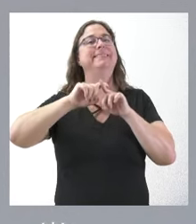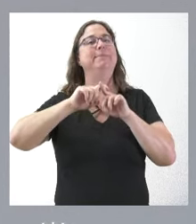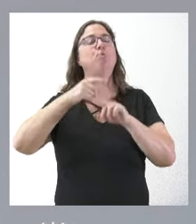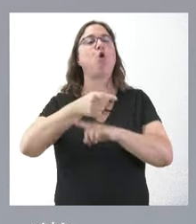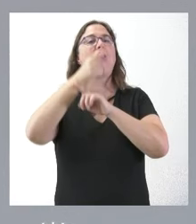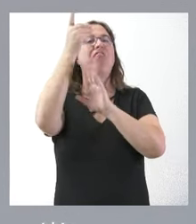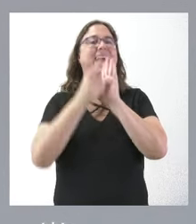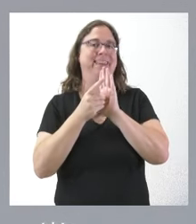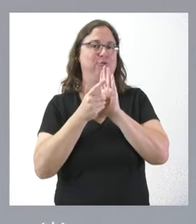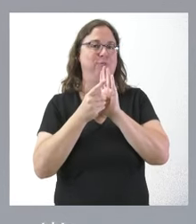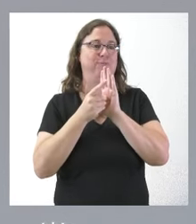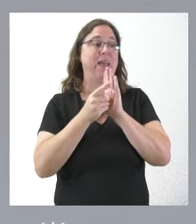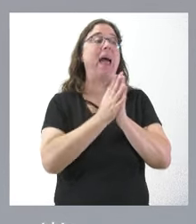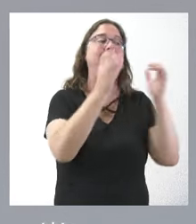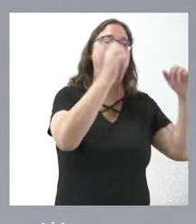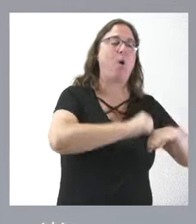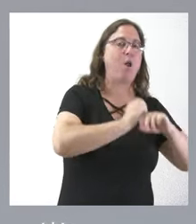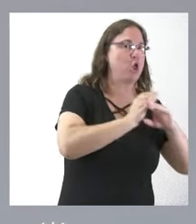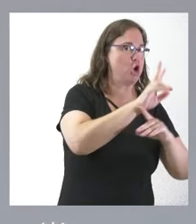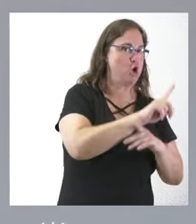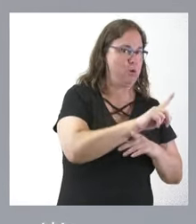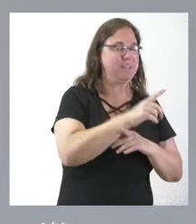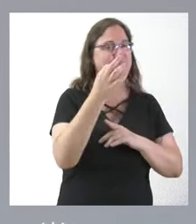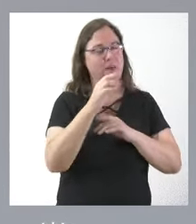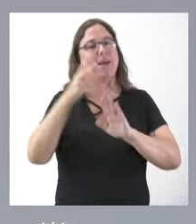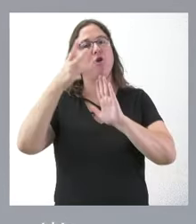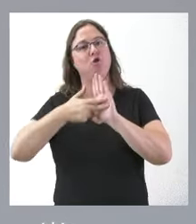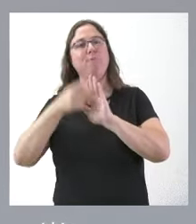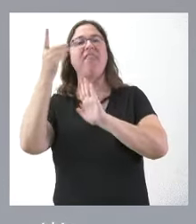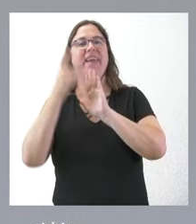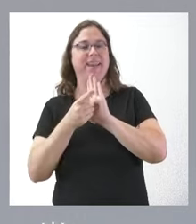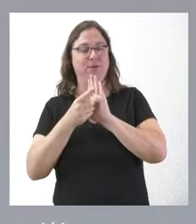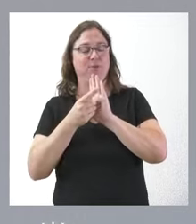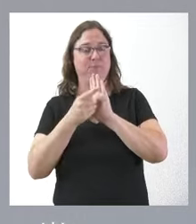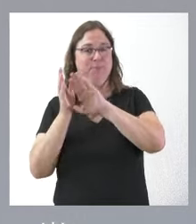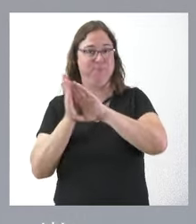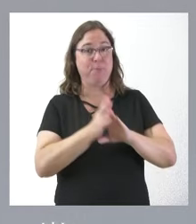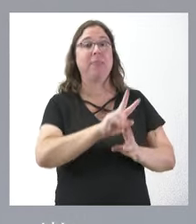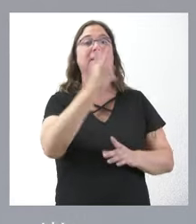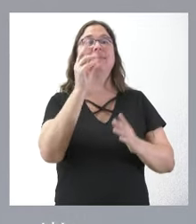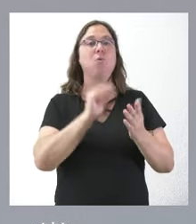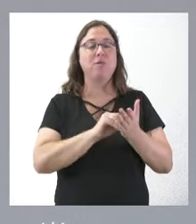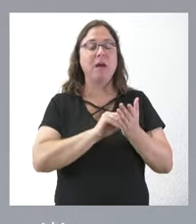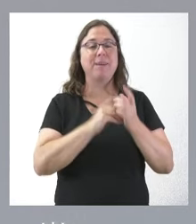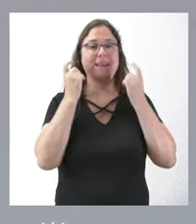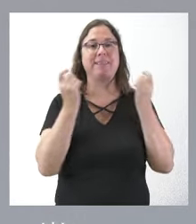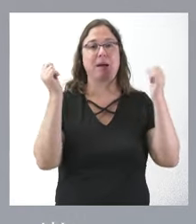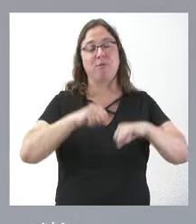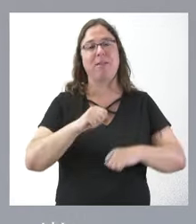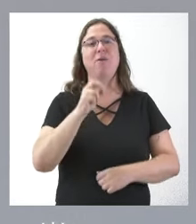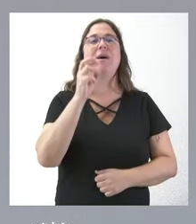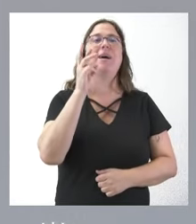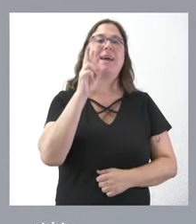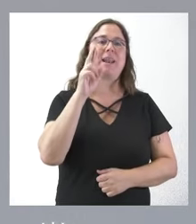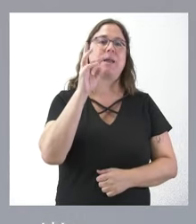Junta. No bastaba un simple acuerdo. El segundo intento de aprobación de las RPT también se